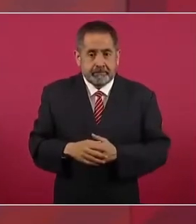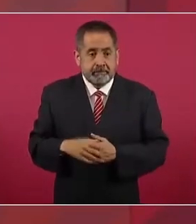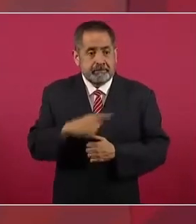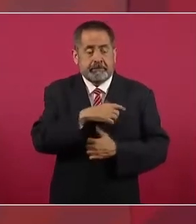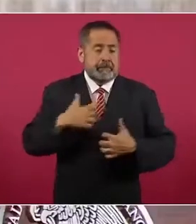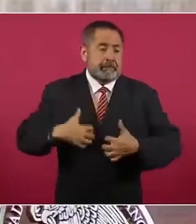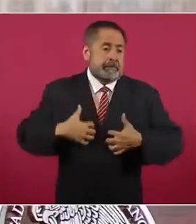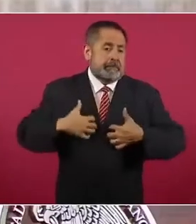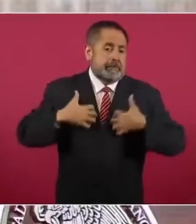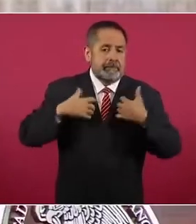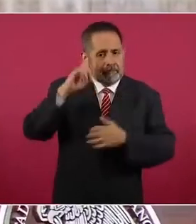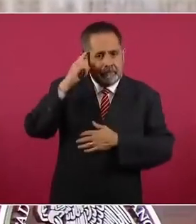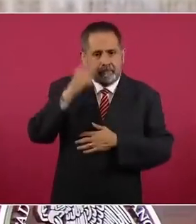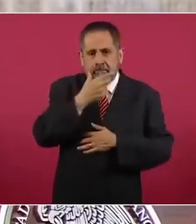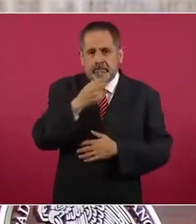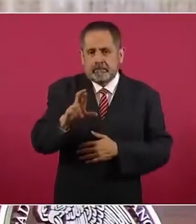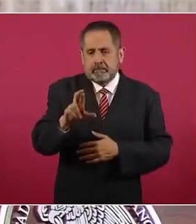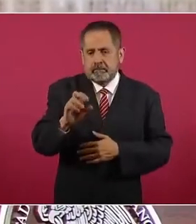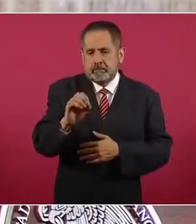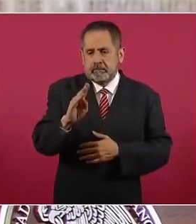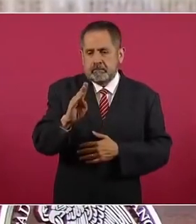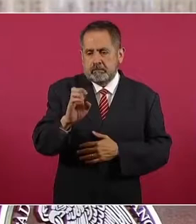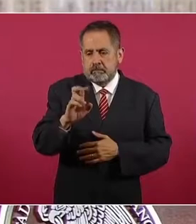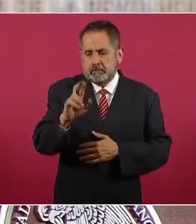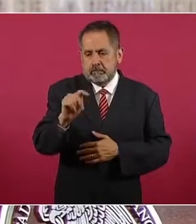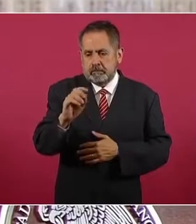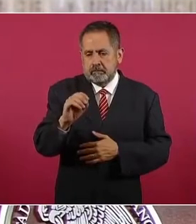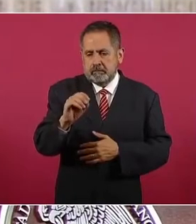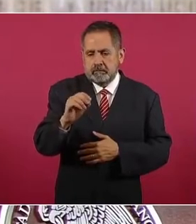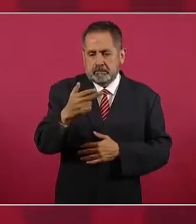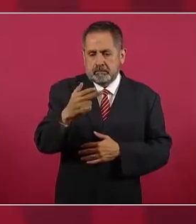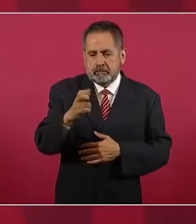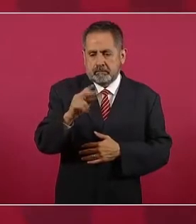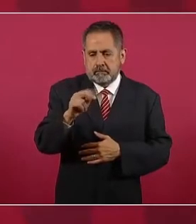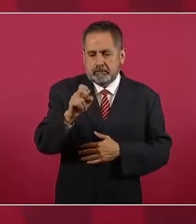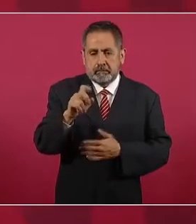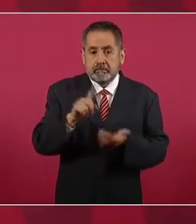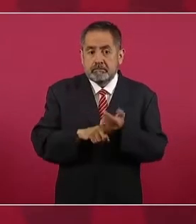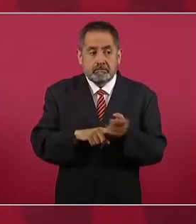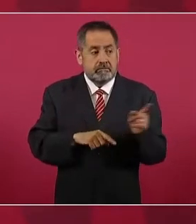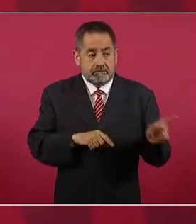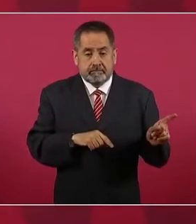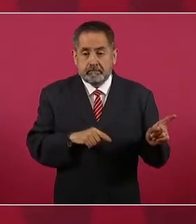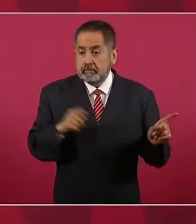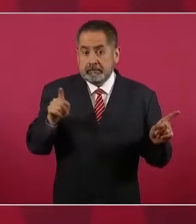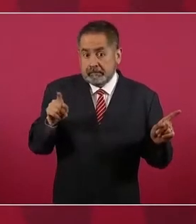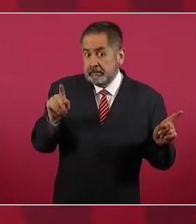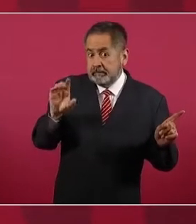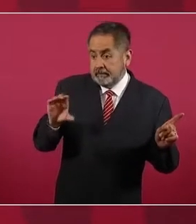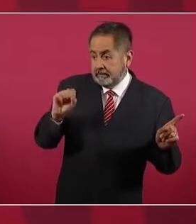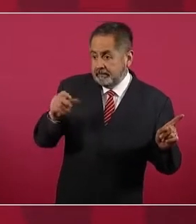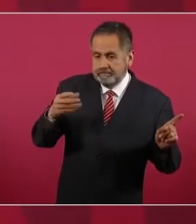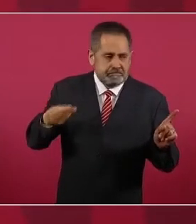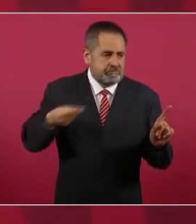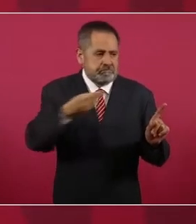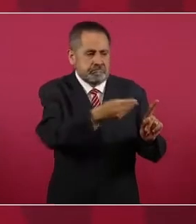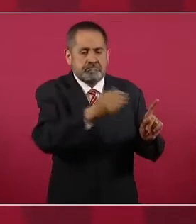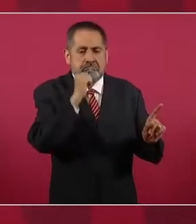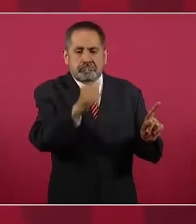Hernández porque a él no le dio Salinas o no